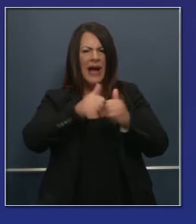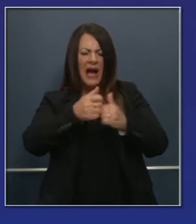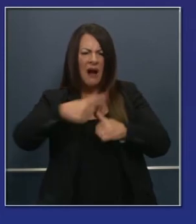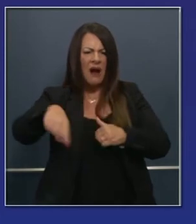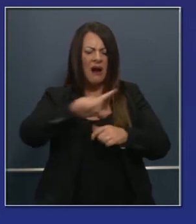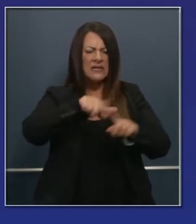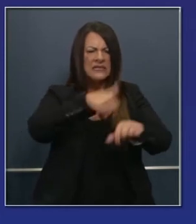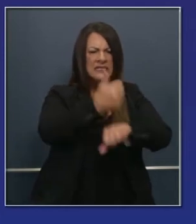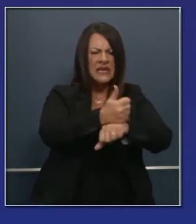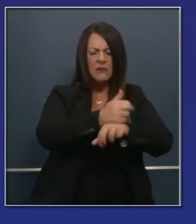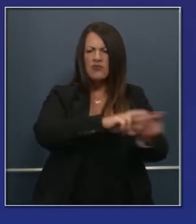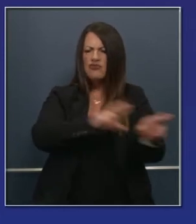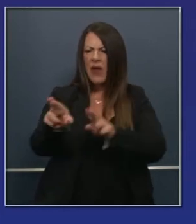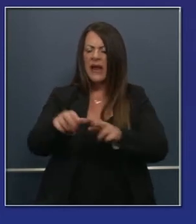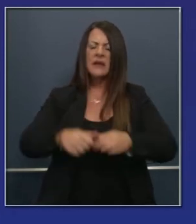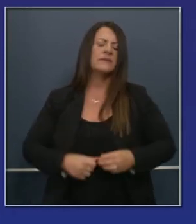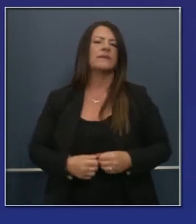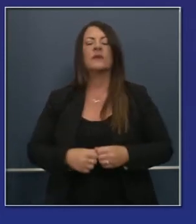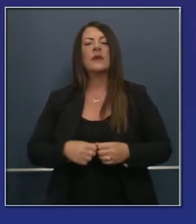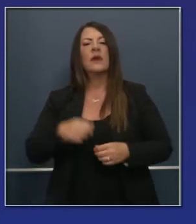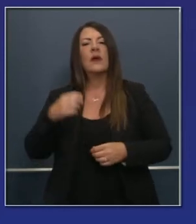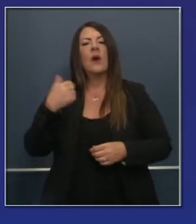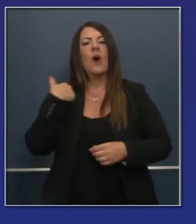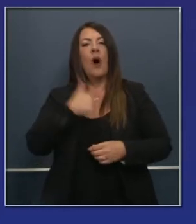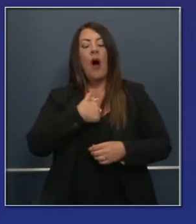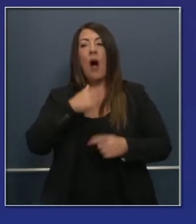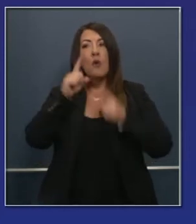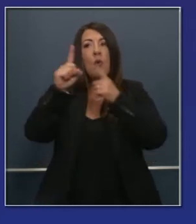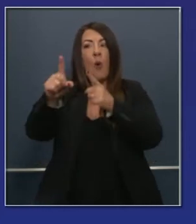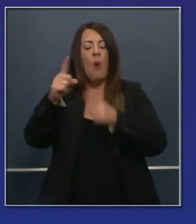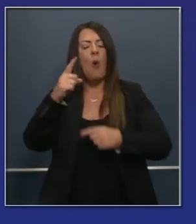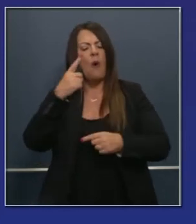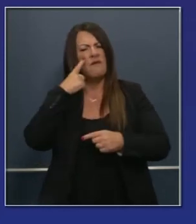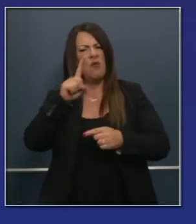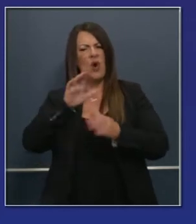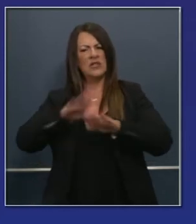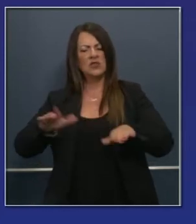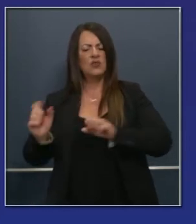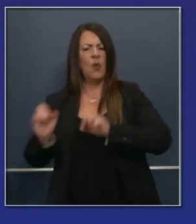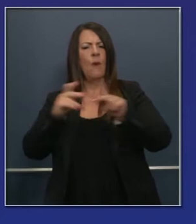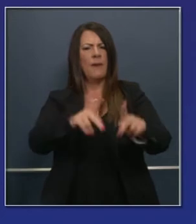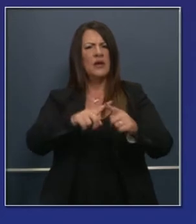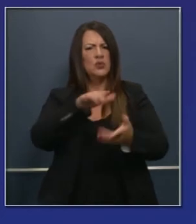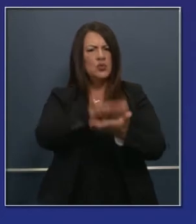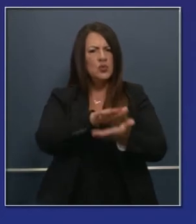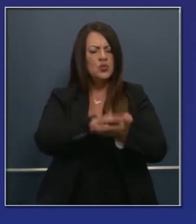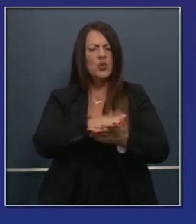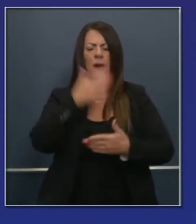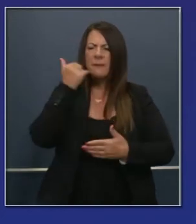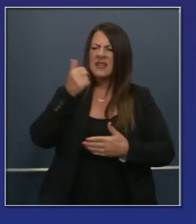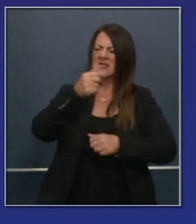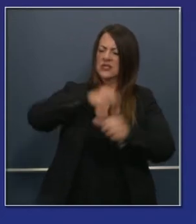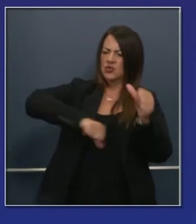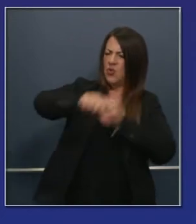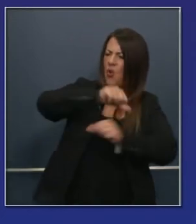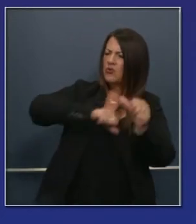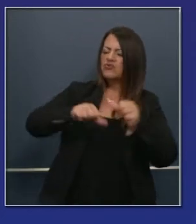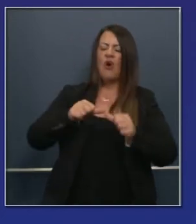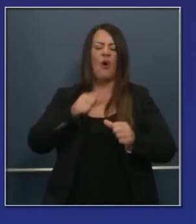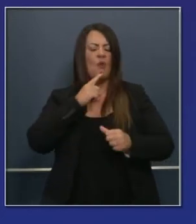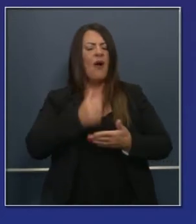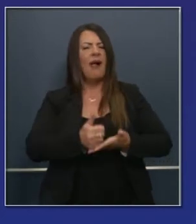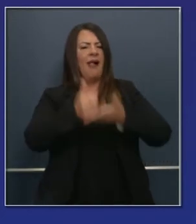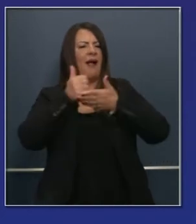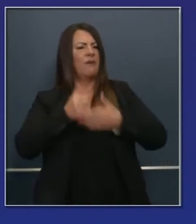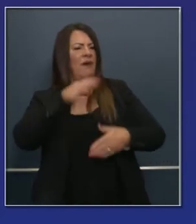compromiso a largo plazo es la educación y la instrucción en persona. El beneficio social y emocional